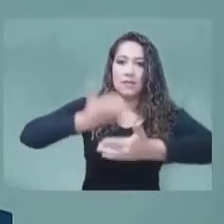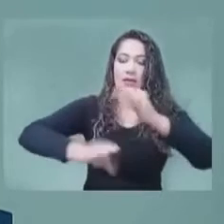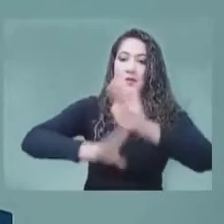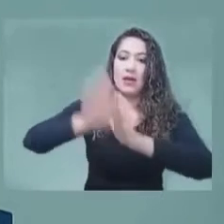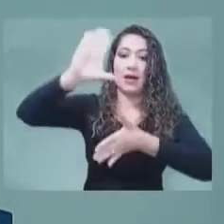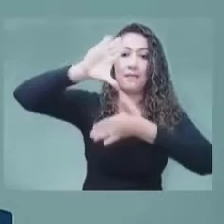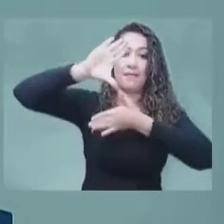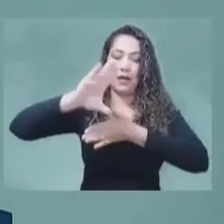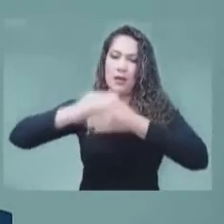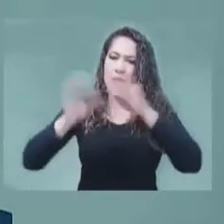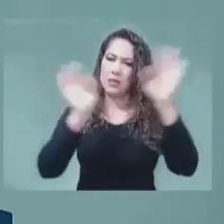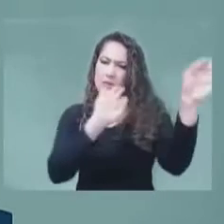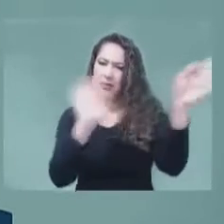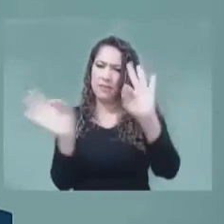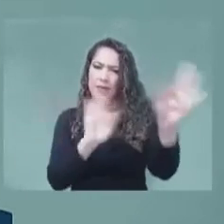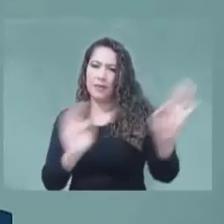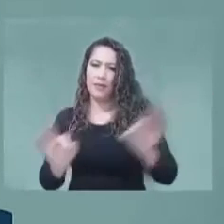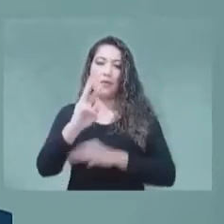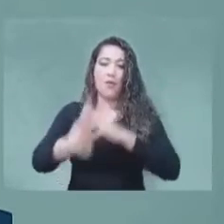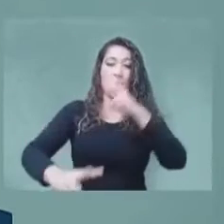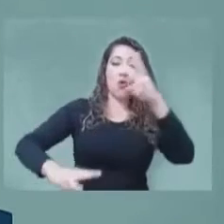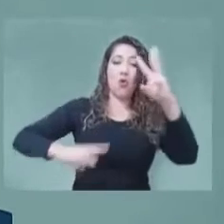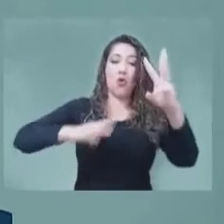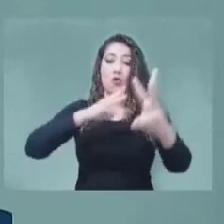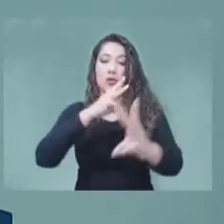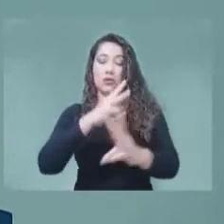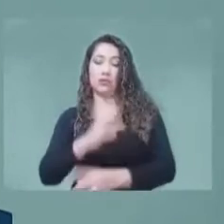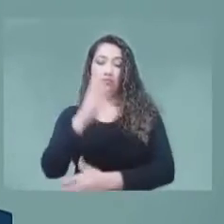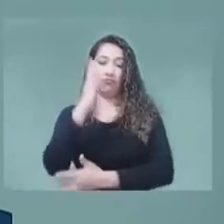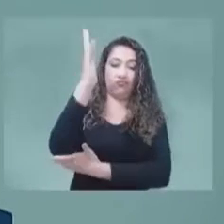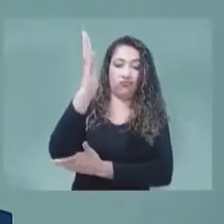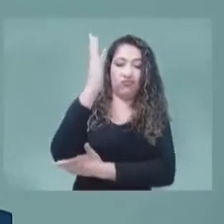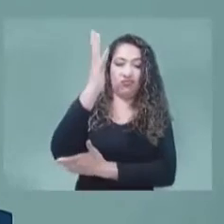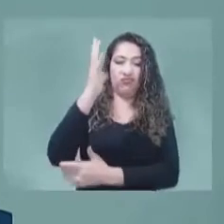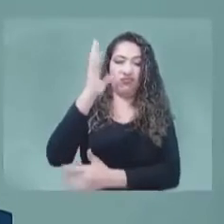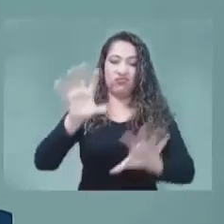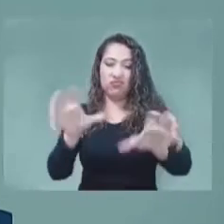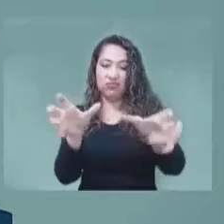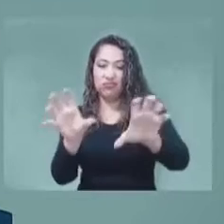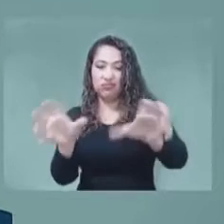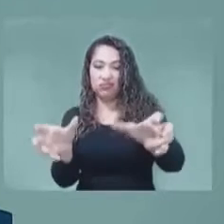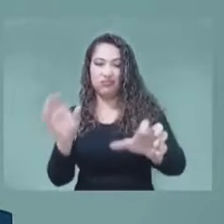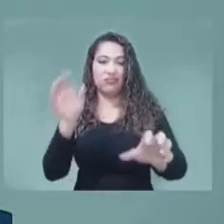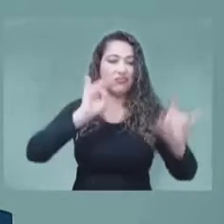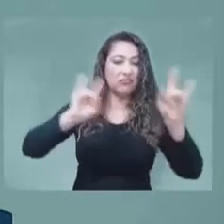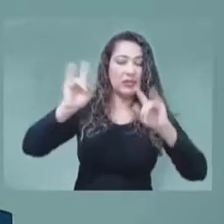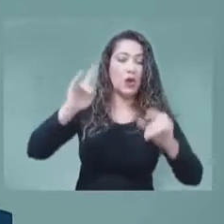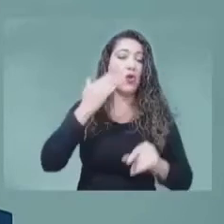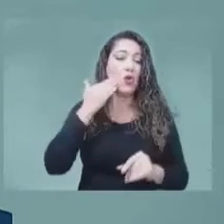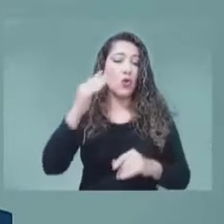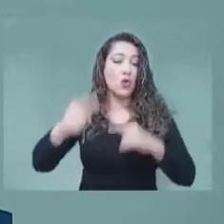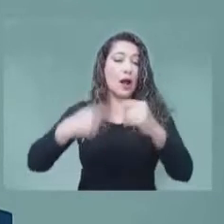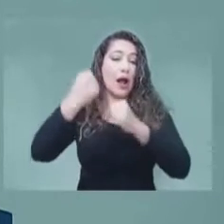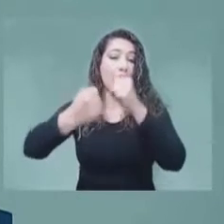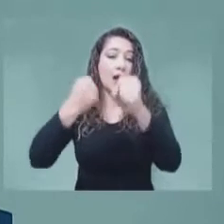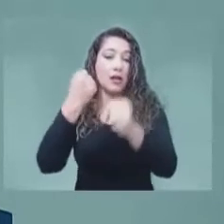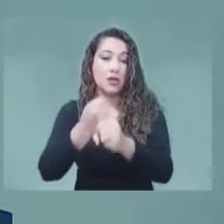de la Conferencia Mundial de Radiocomunicaciones, que se lleva a cabo, que se va a llevar a cabo en el año 2023,